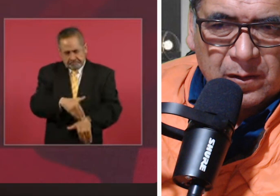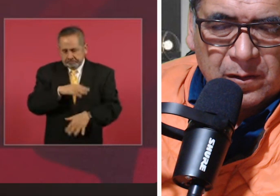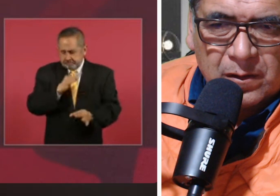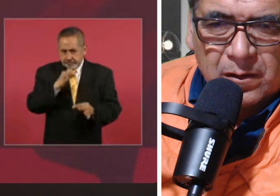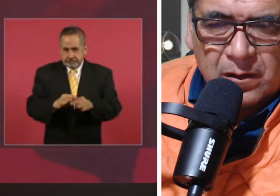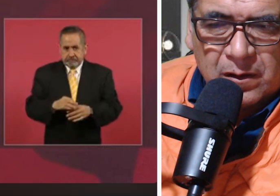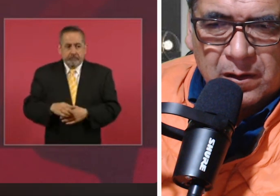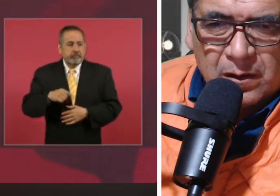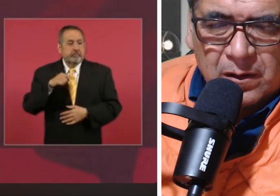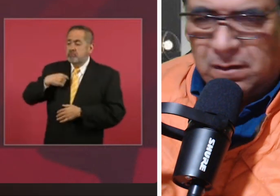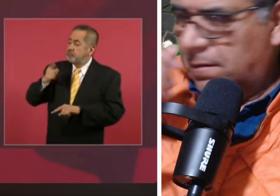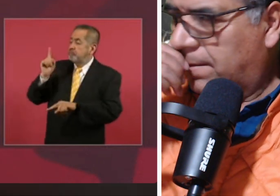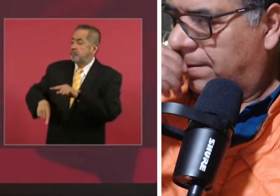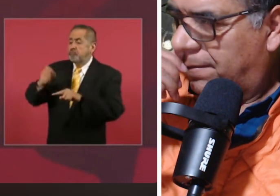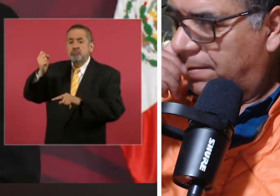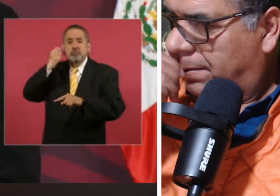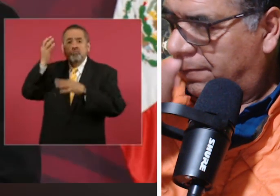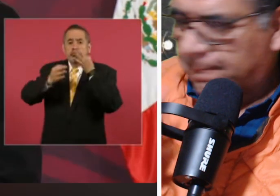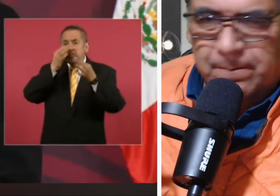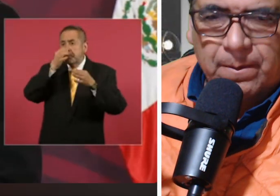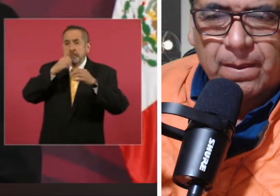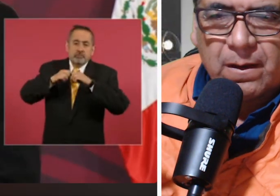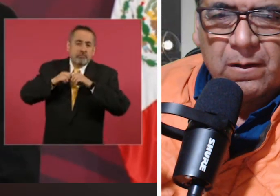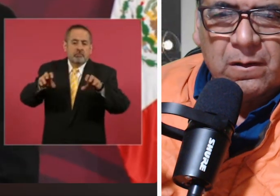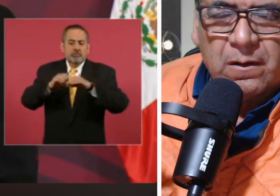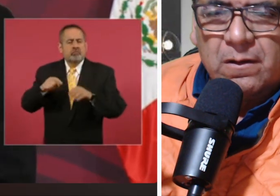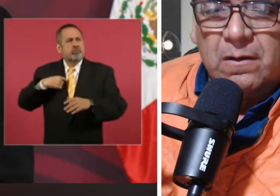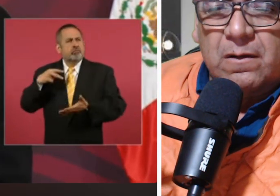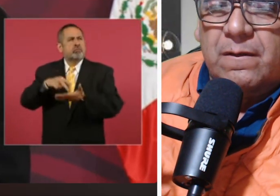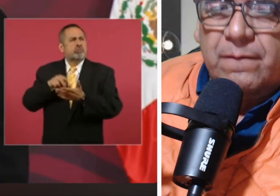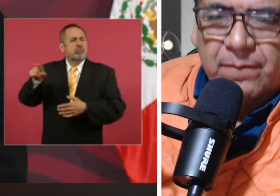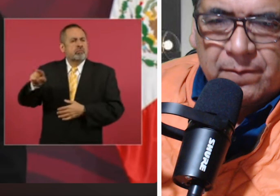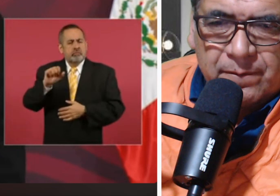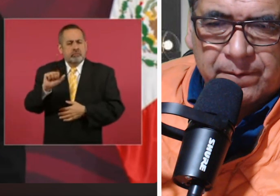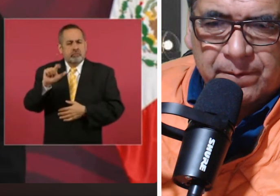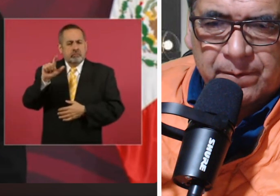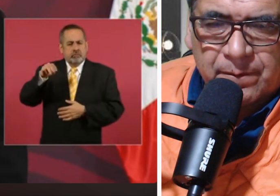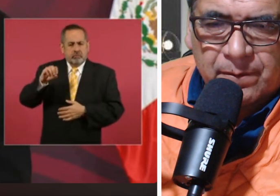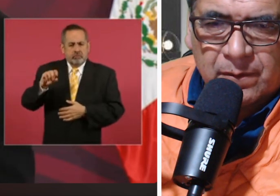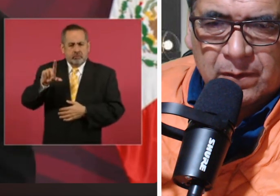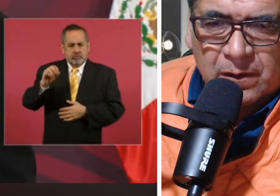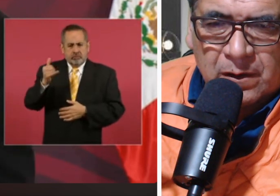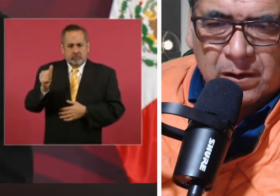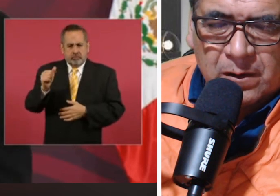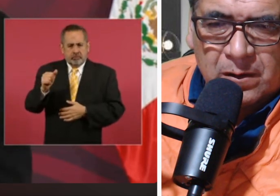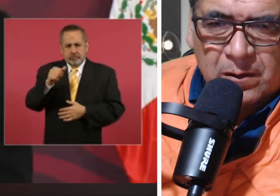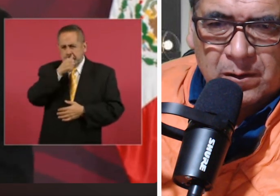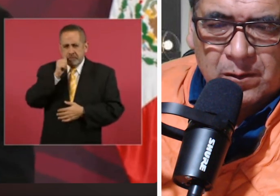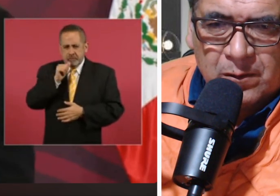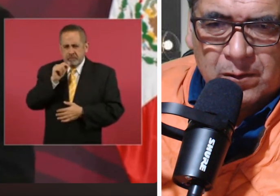quite un discurso que di en Almoloya de Juárez hace como una semana